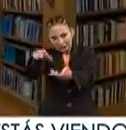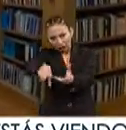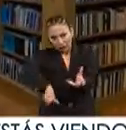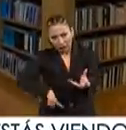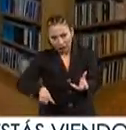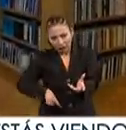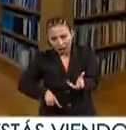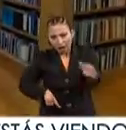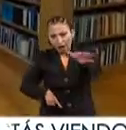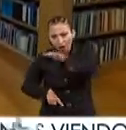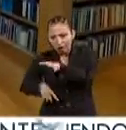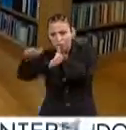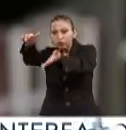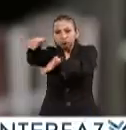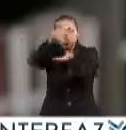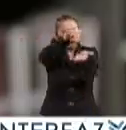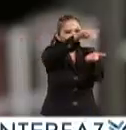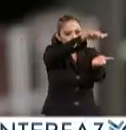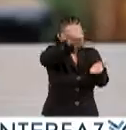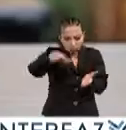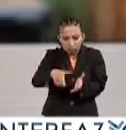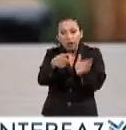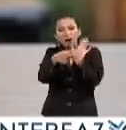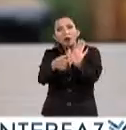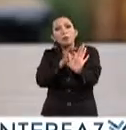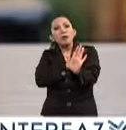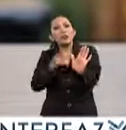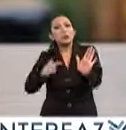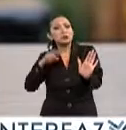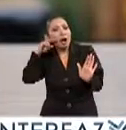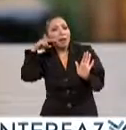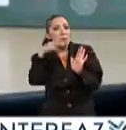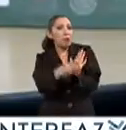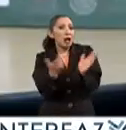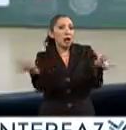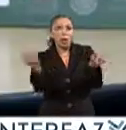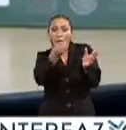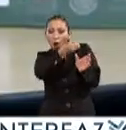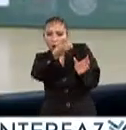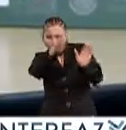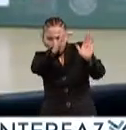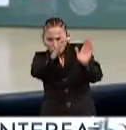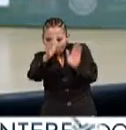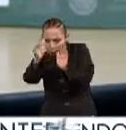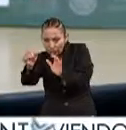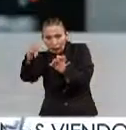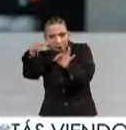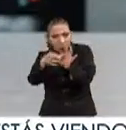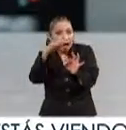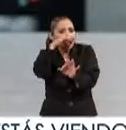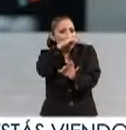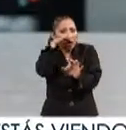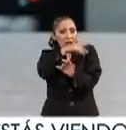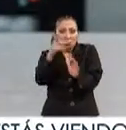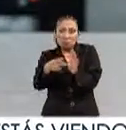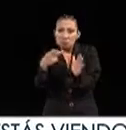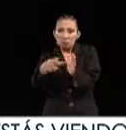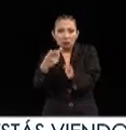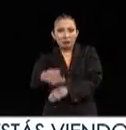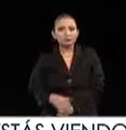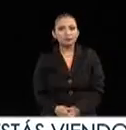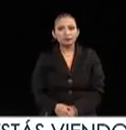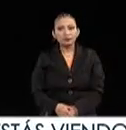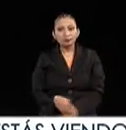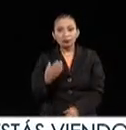administración pública federal estuvieran al alcance de la ciudadanía de forma organizada, oportuna, gratuita y permanente.